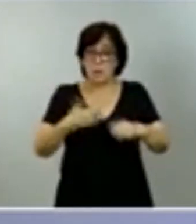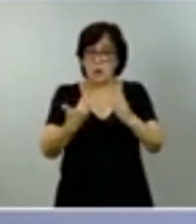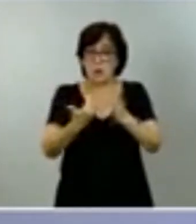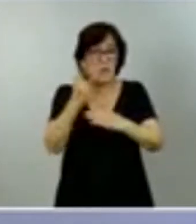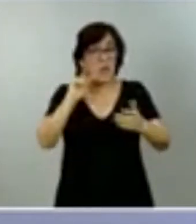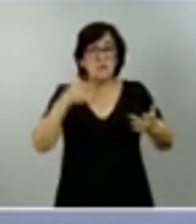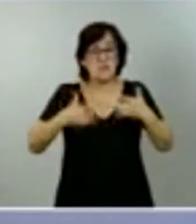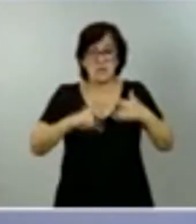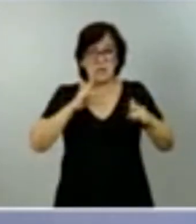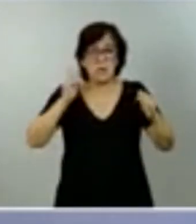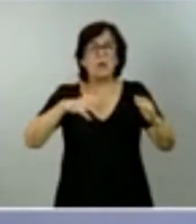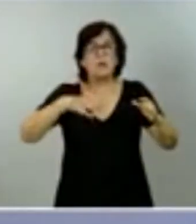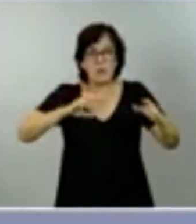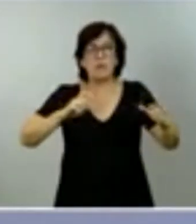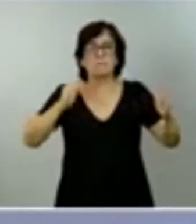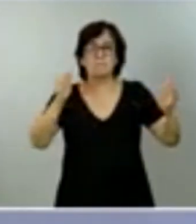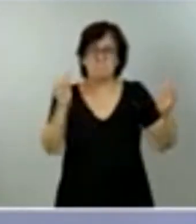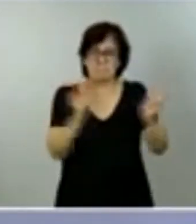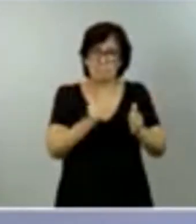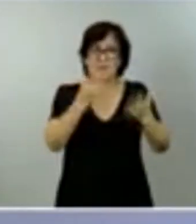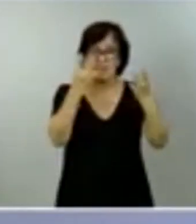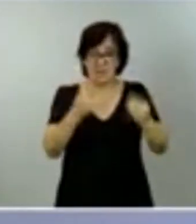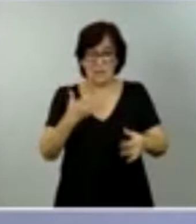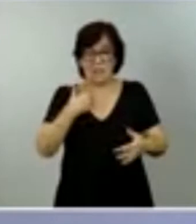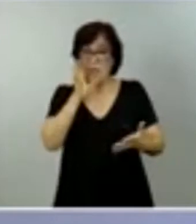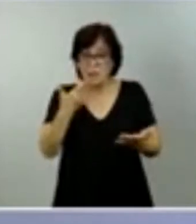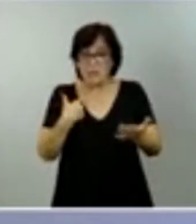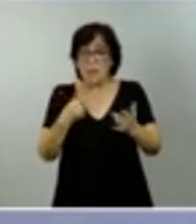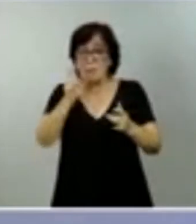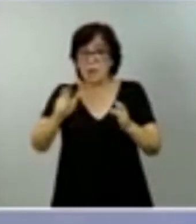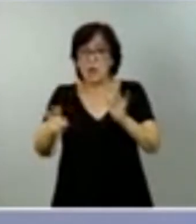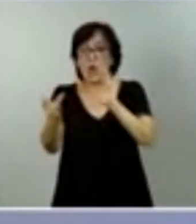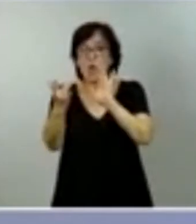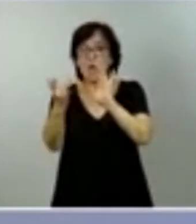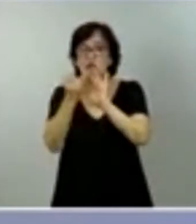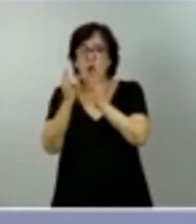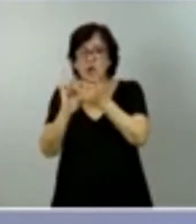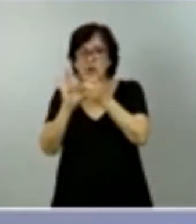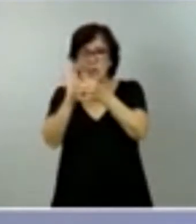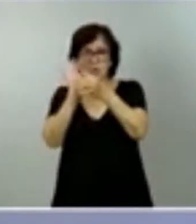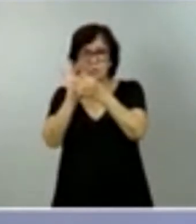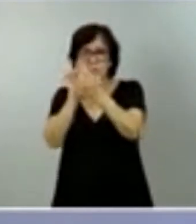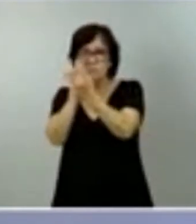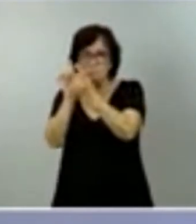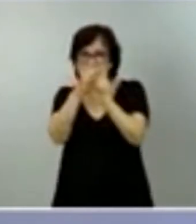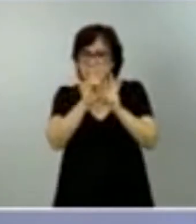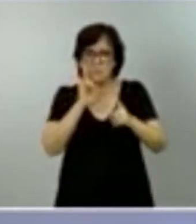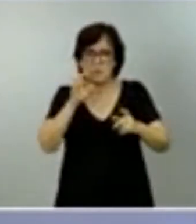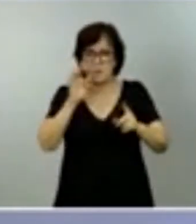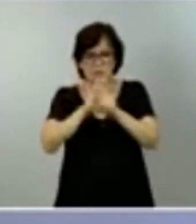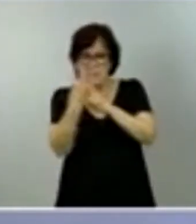reducir a 10 días. En el caso de las personas que son contactos estrechos de personas positivas, es decir, son personas sanas,